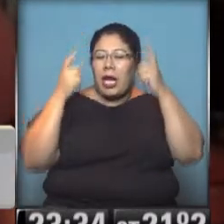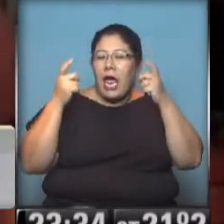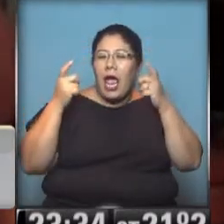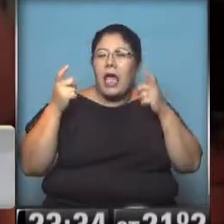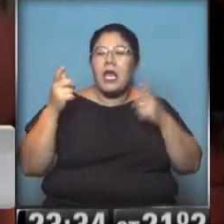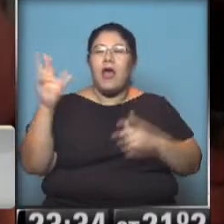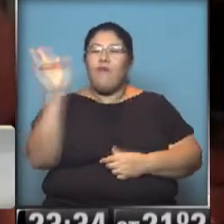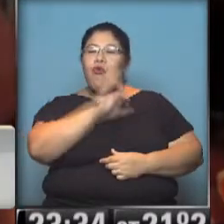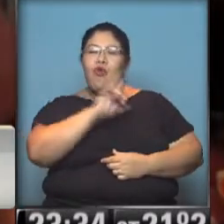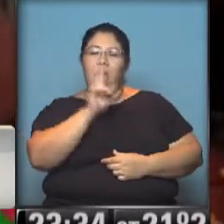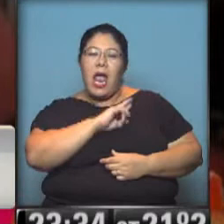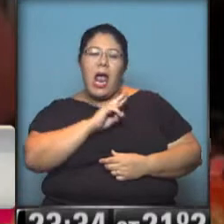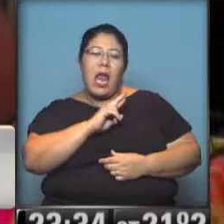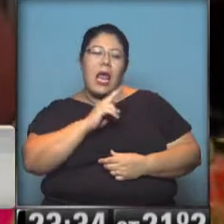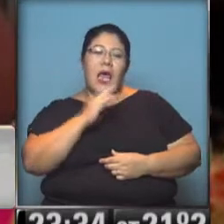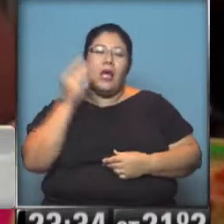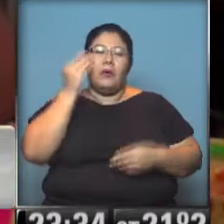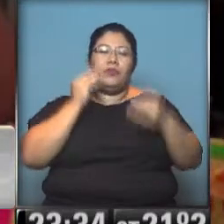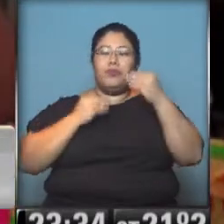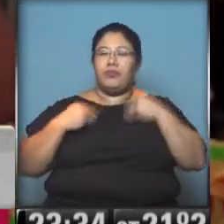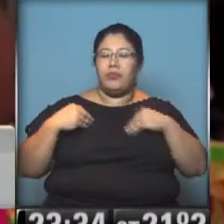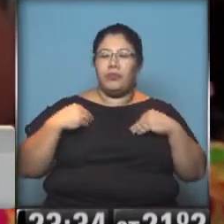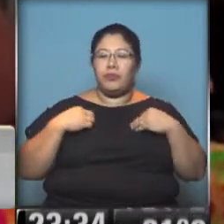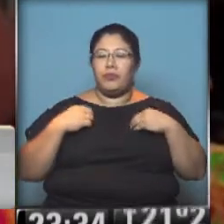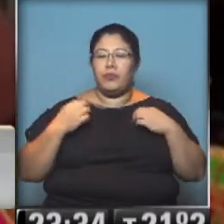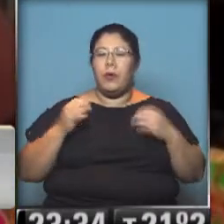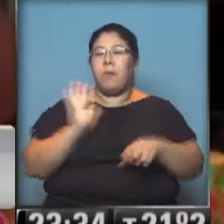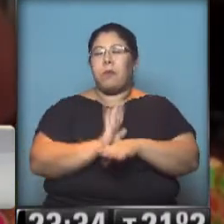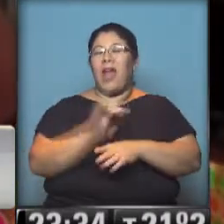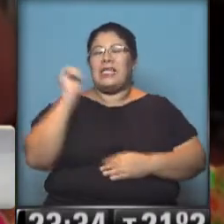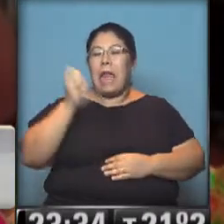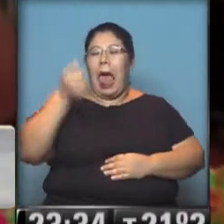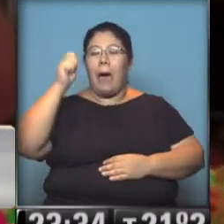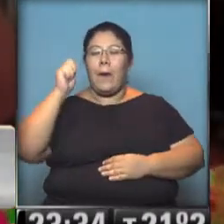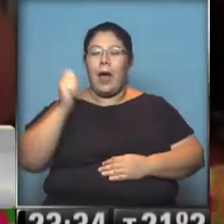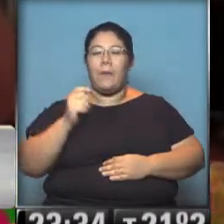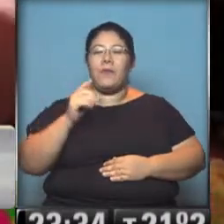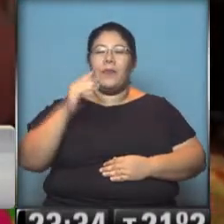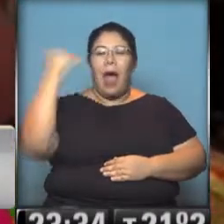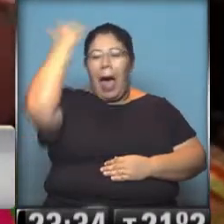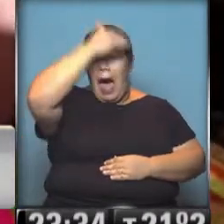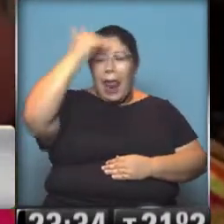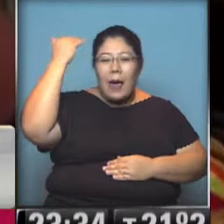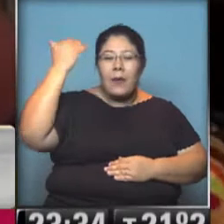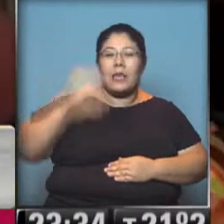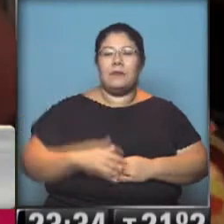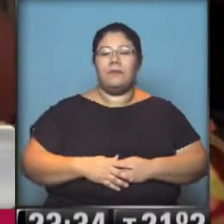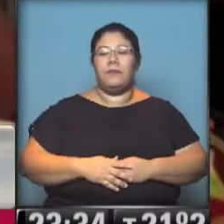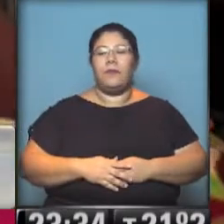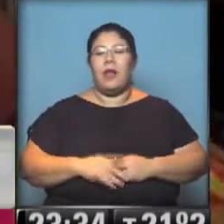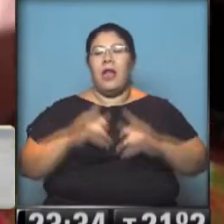ricoteras, ¿viste? Todas disfrazadas como de esclavas árabes. Bueno, un zarpe y encima, los